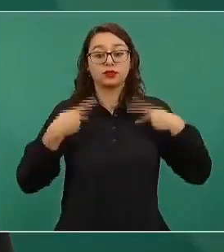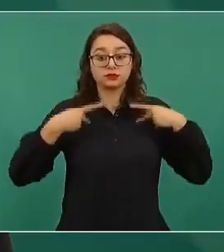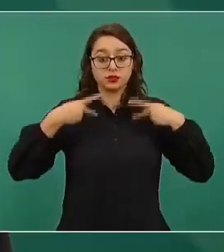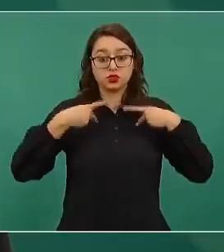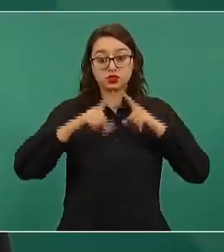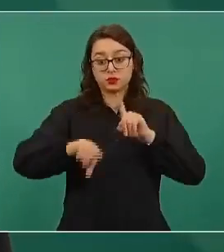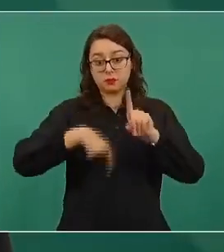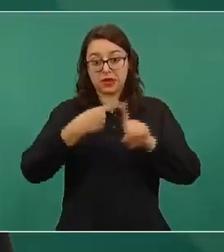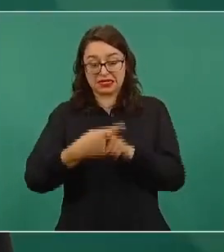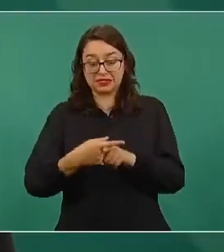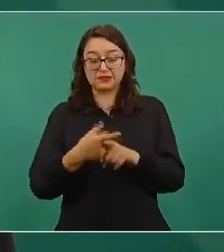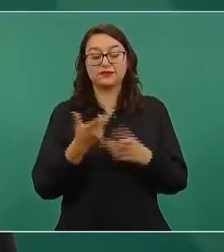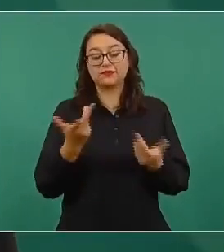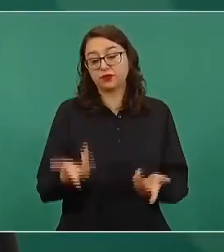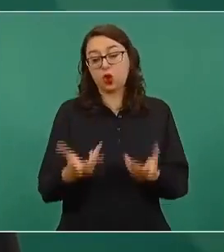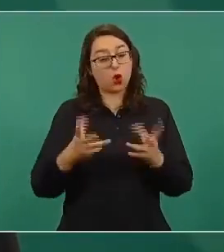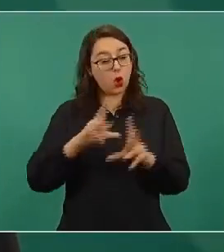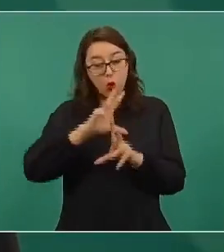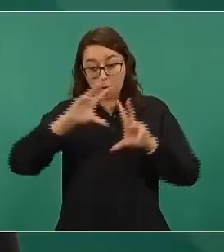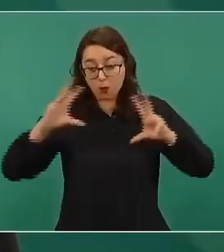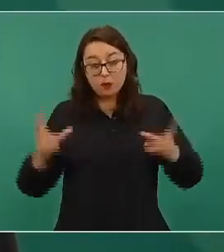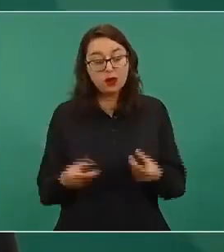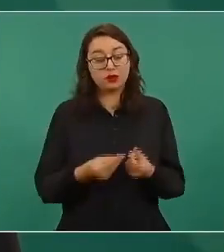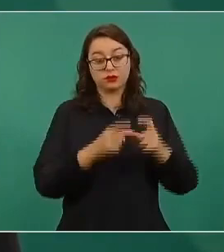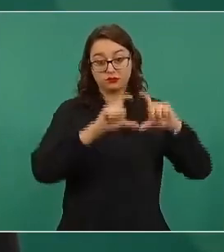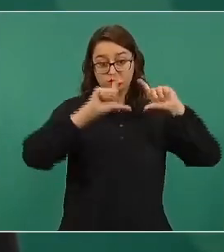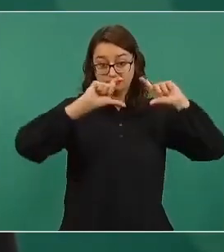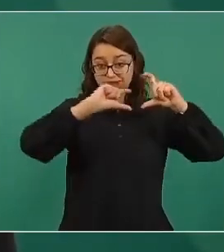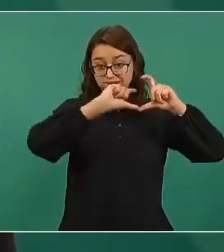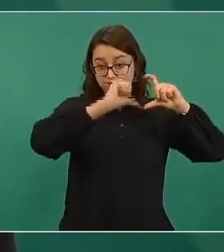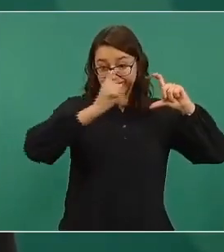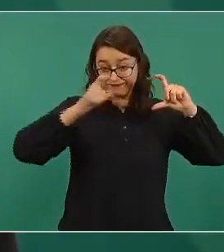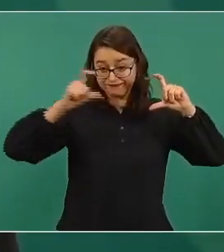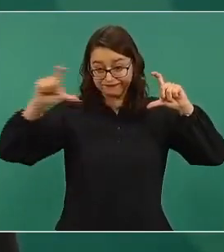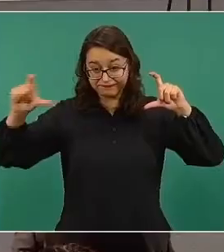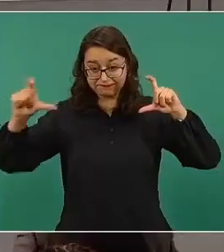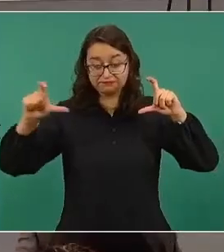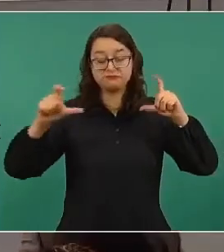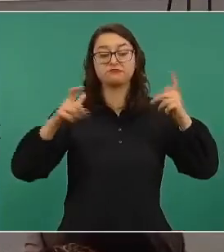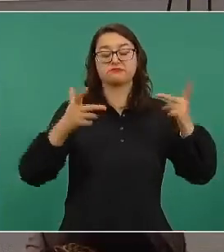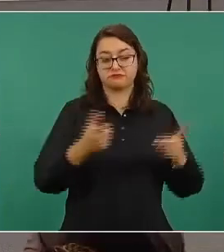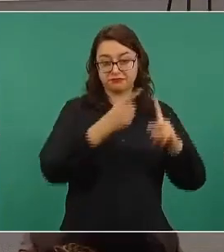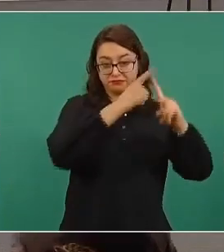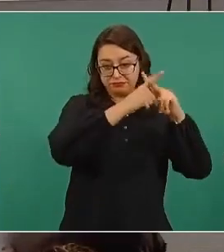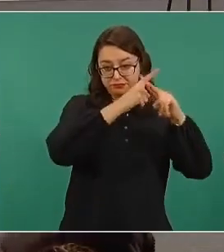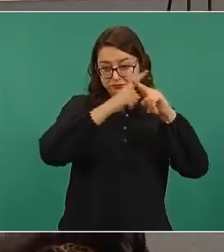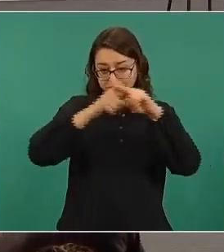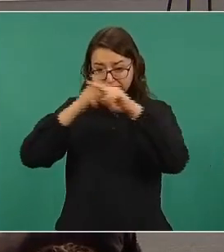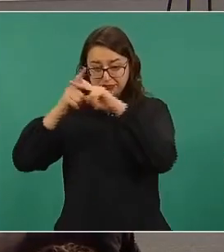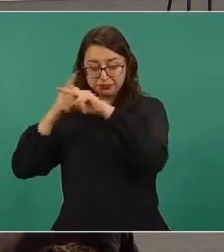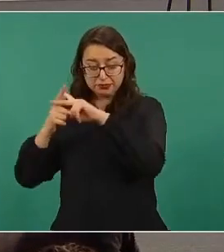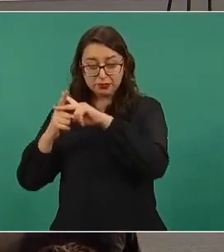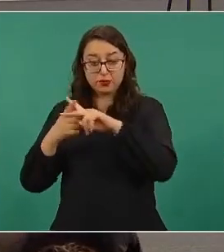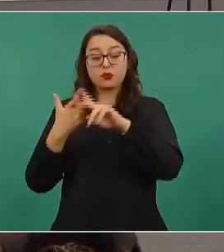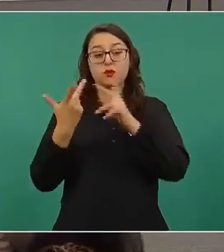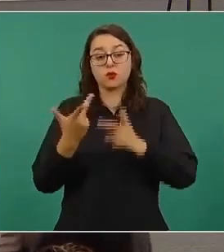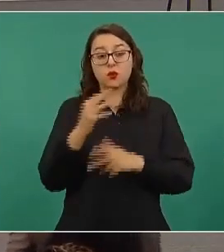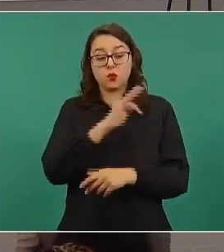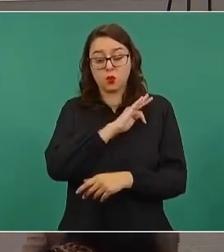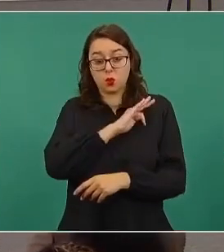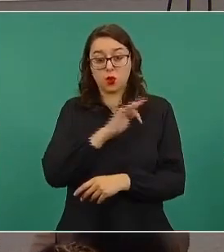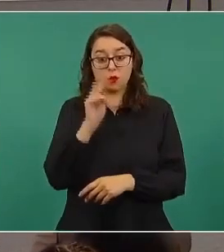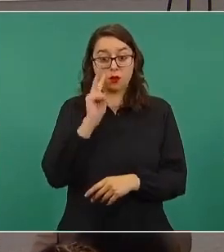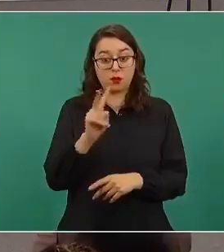vemos, toda la fórmula o este factor de la variación del incremento que tiene el fondo por encima del piso que tenemos del año base